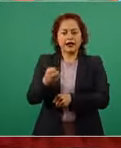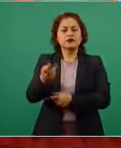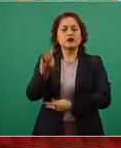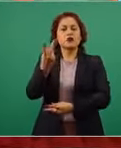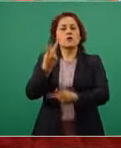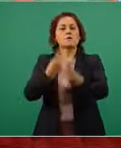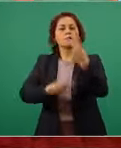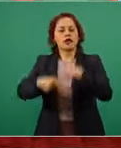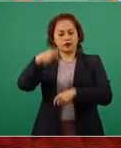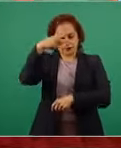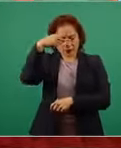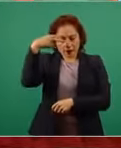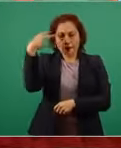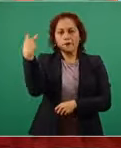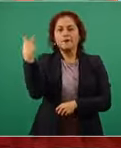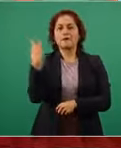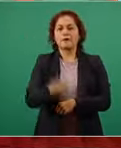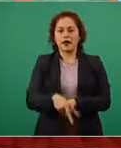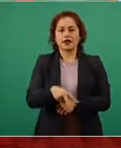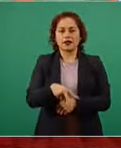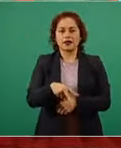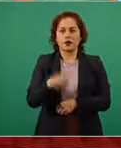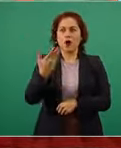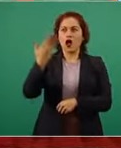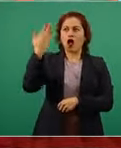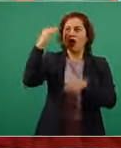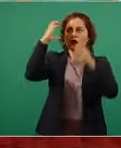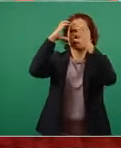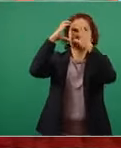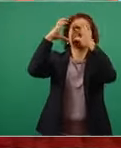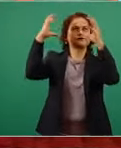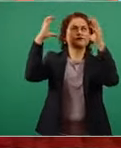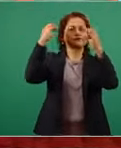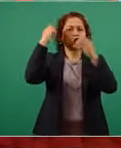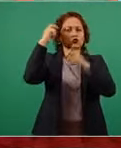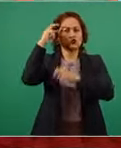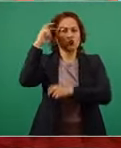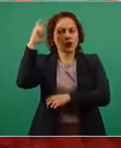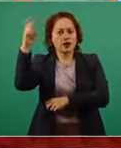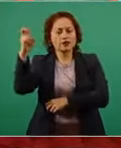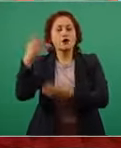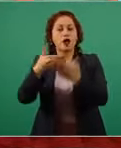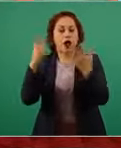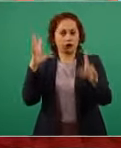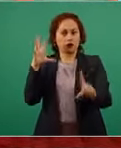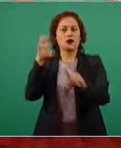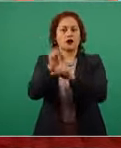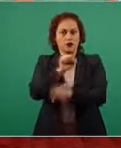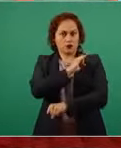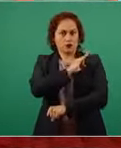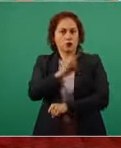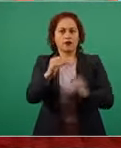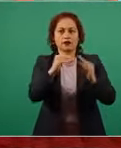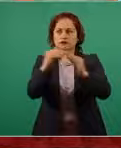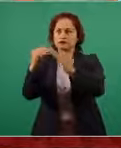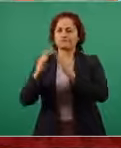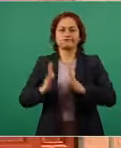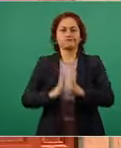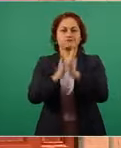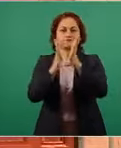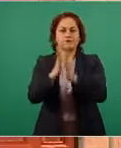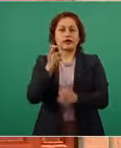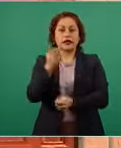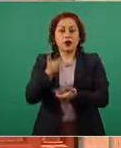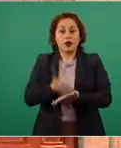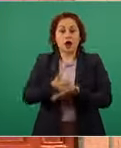democracia de manera perdurable y ello elevará a nuestro país hasta lo más